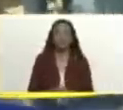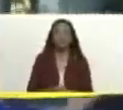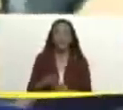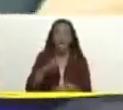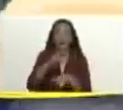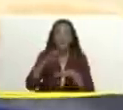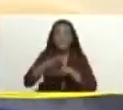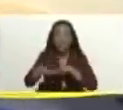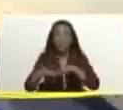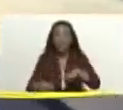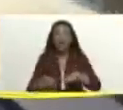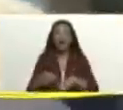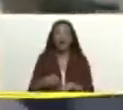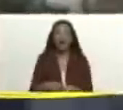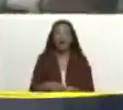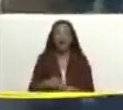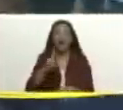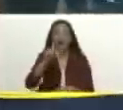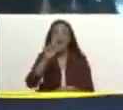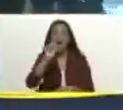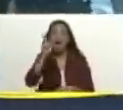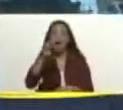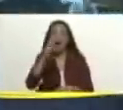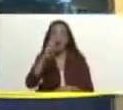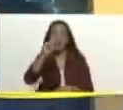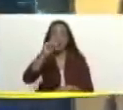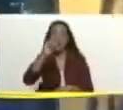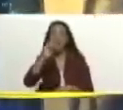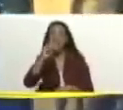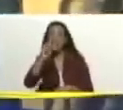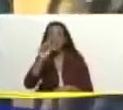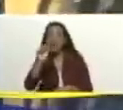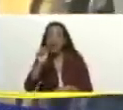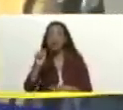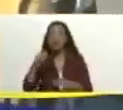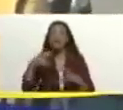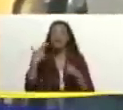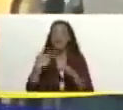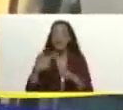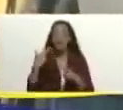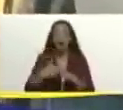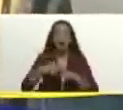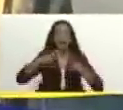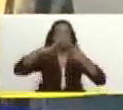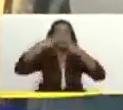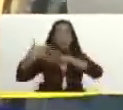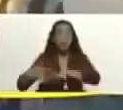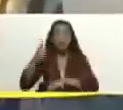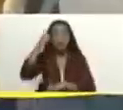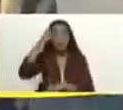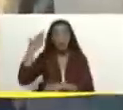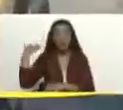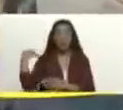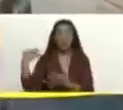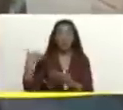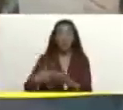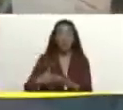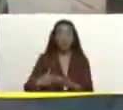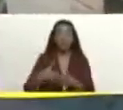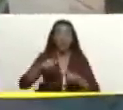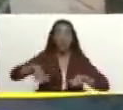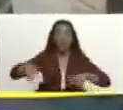el municipio Ricaurte Lagunitas que fue severamente afectado en los últimos días sobre todo la